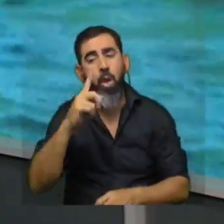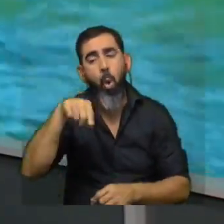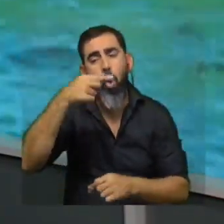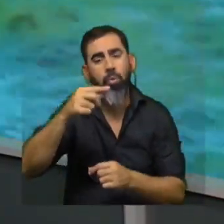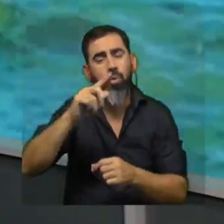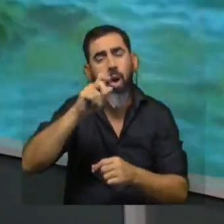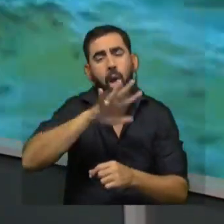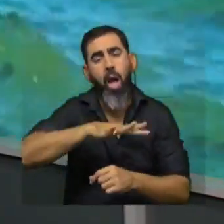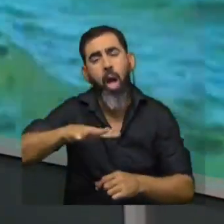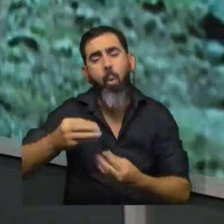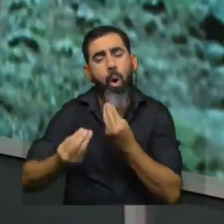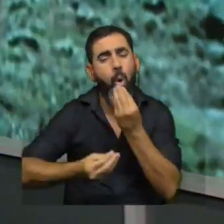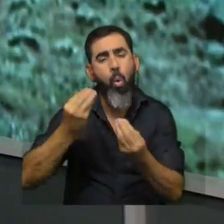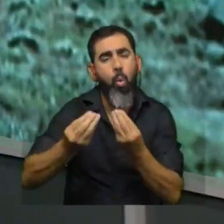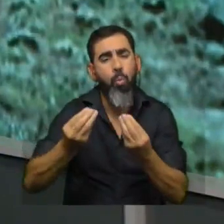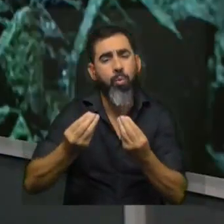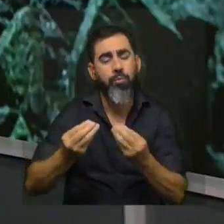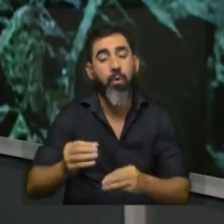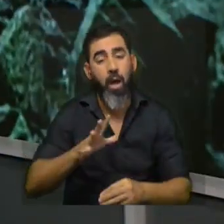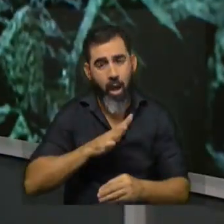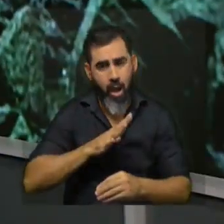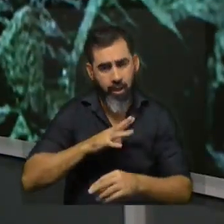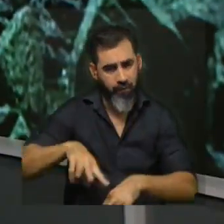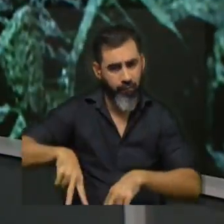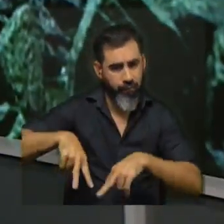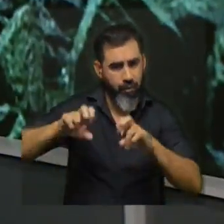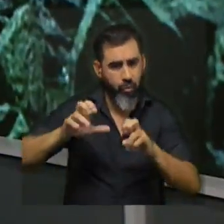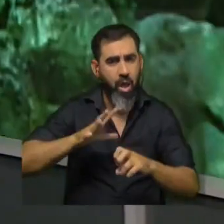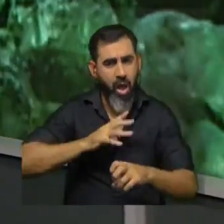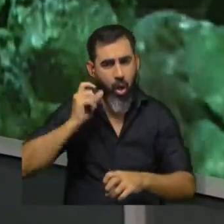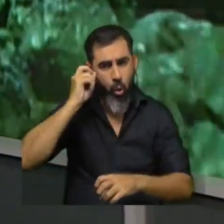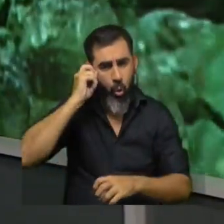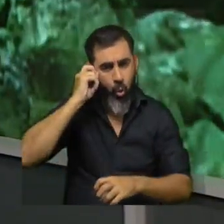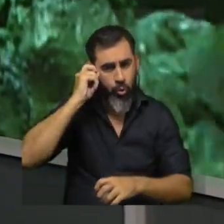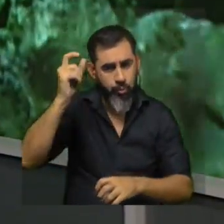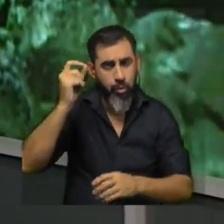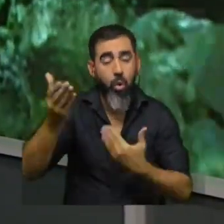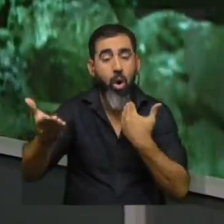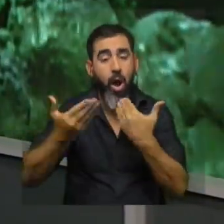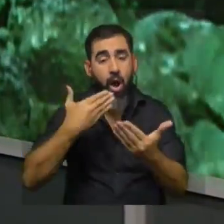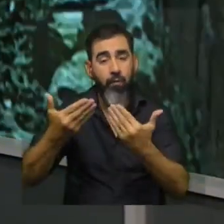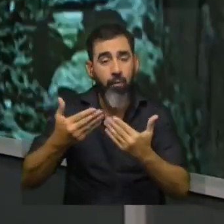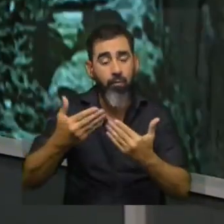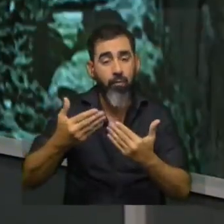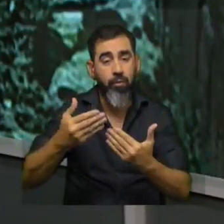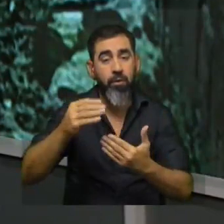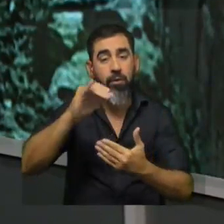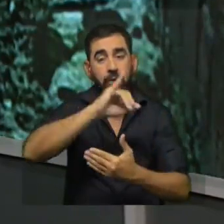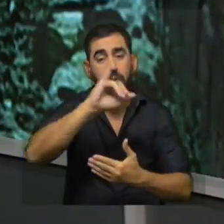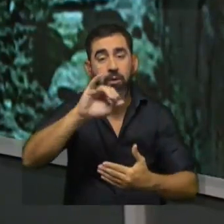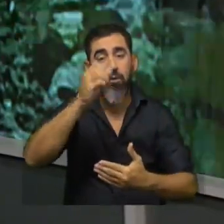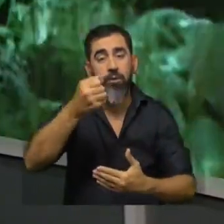estuario? ¿En lo que no es costa? ¿Hay investigaciones? ¿Hay conocimiento? Bueno, dialogamos con Bernardo Zabaleta,